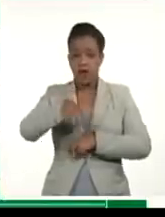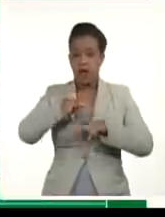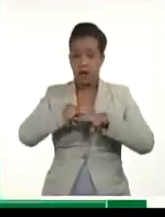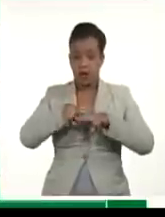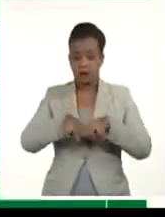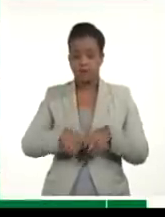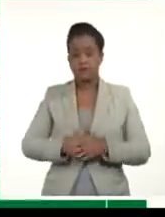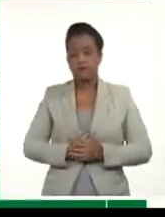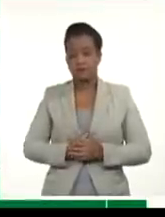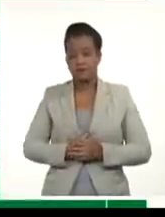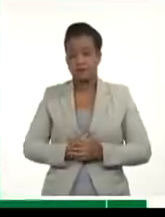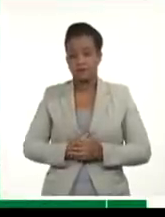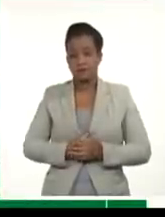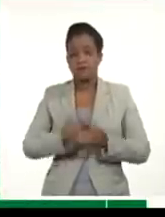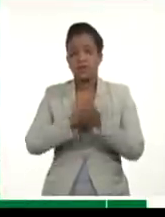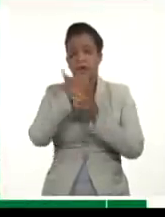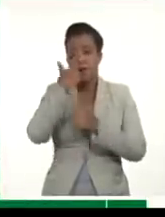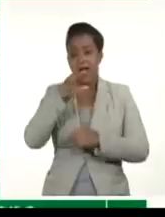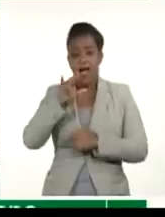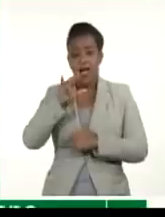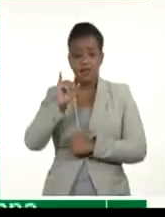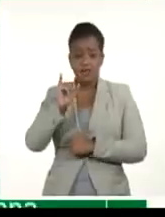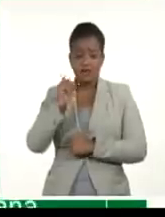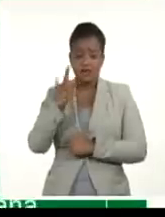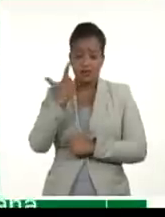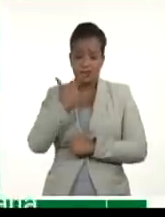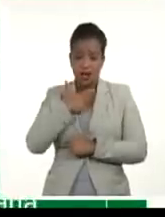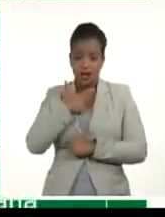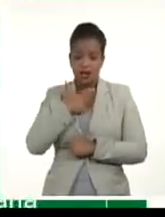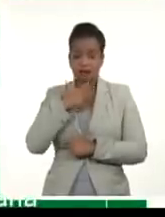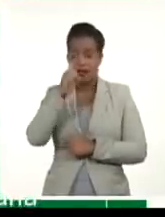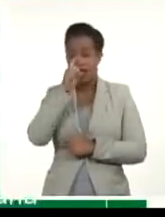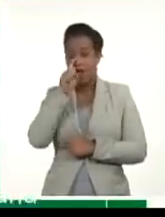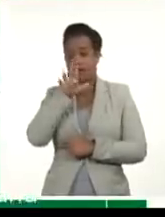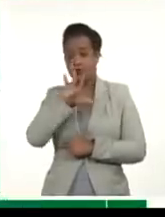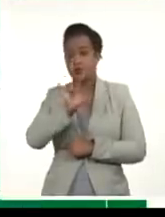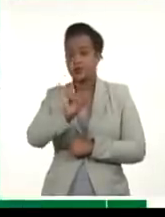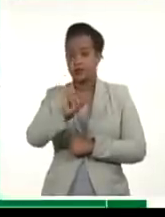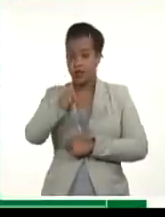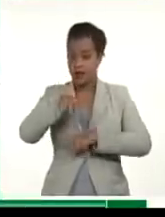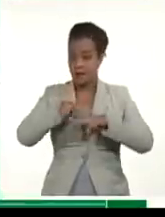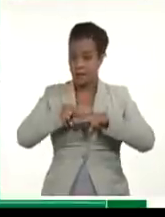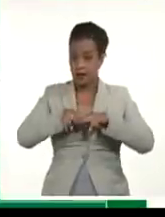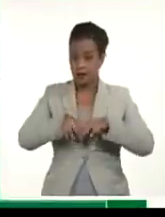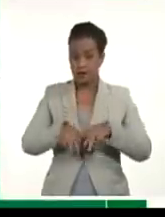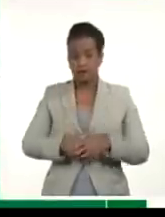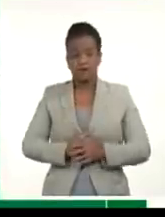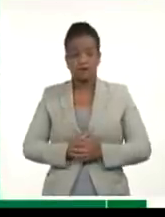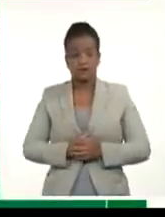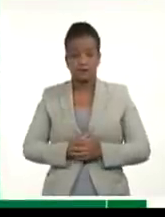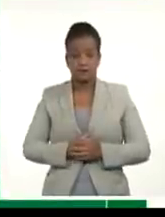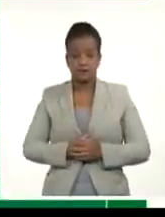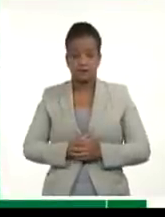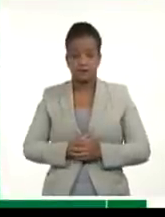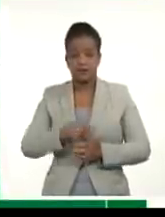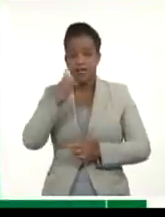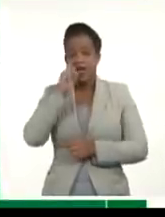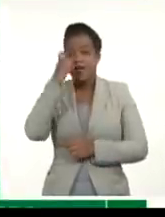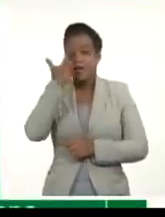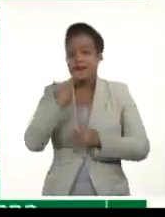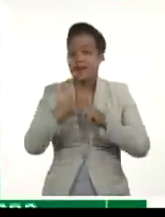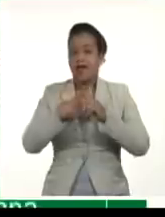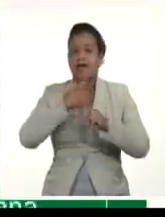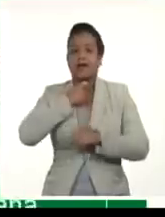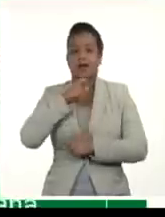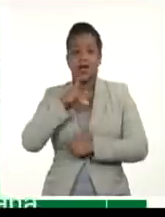Habana. María del Pilar Monzón González, 56 años, La Habana. Nayelis de la